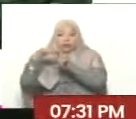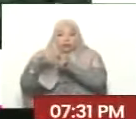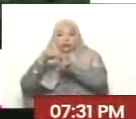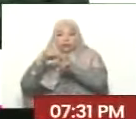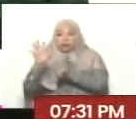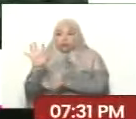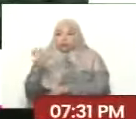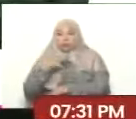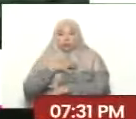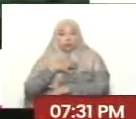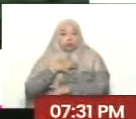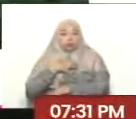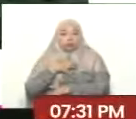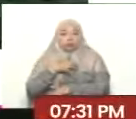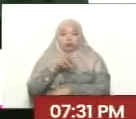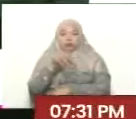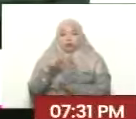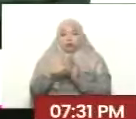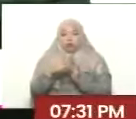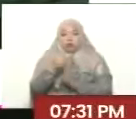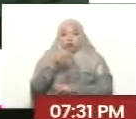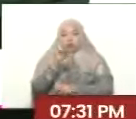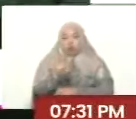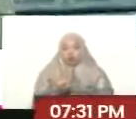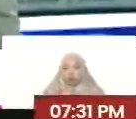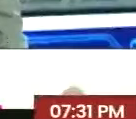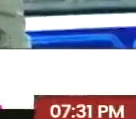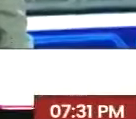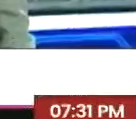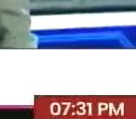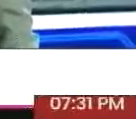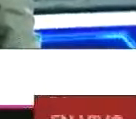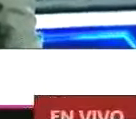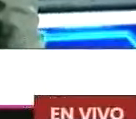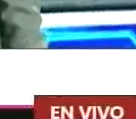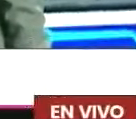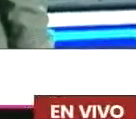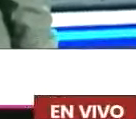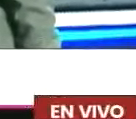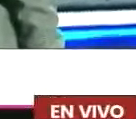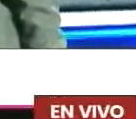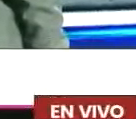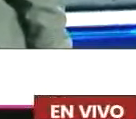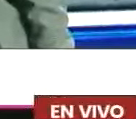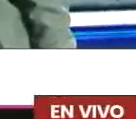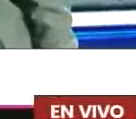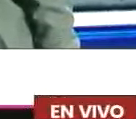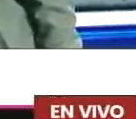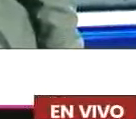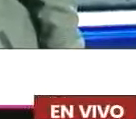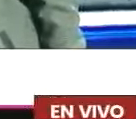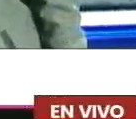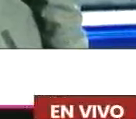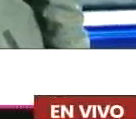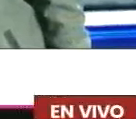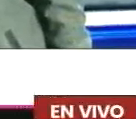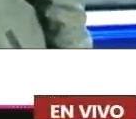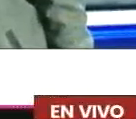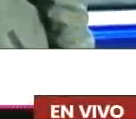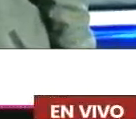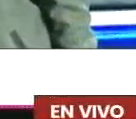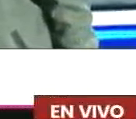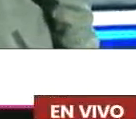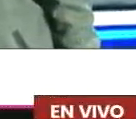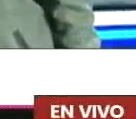permitimos. Ni en el 2014, ni en el 2017, ni en el 2023. En el 2023 le desarticulamos cinco